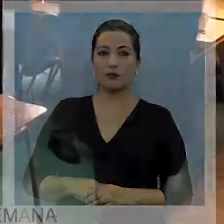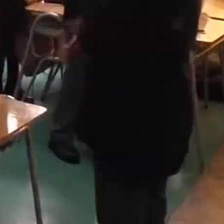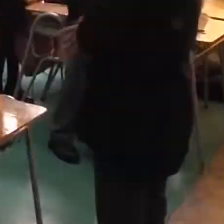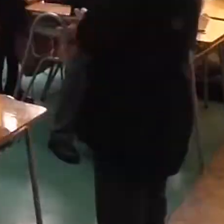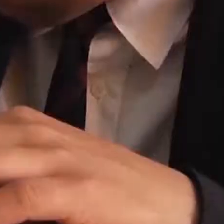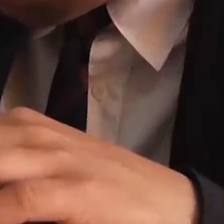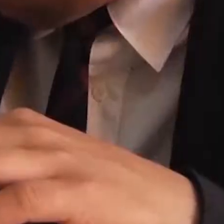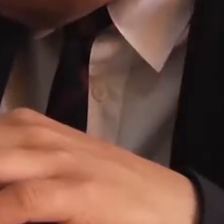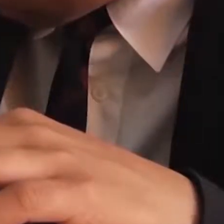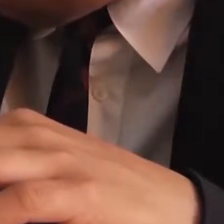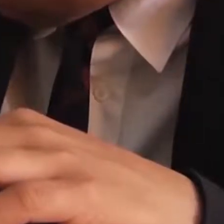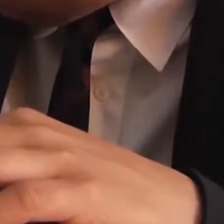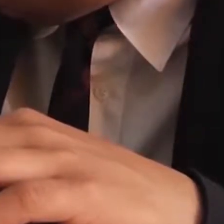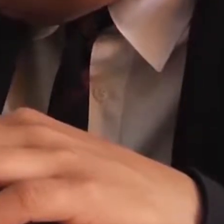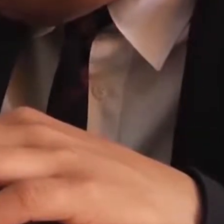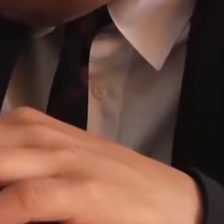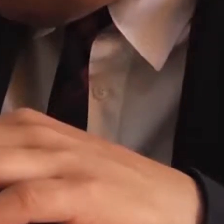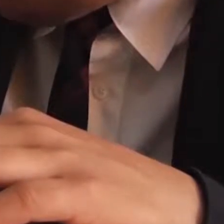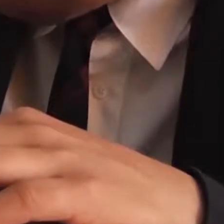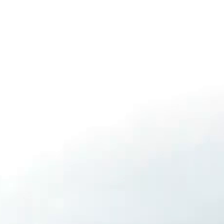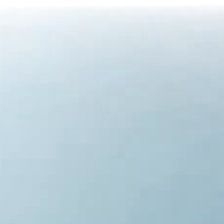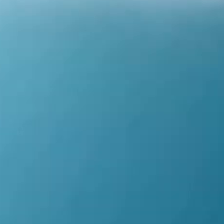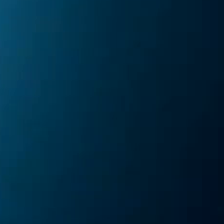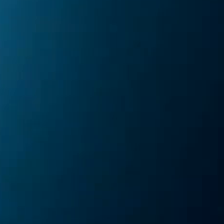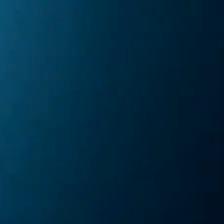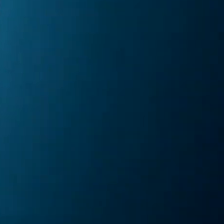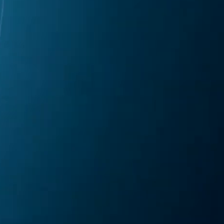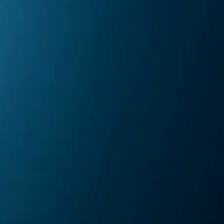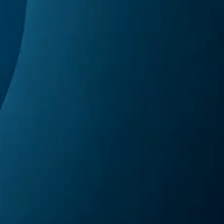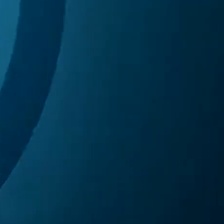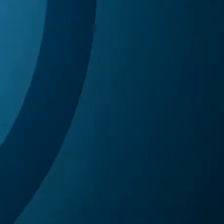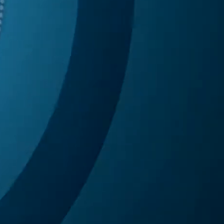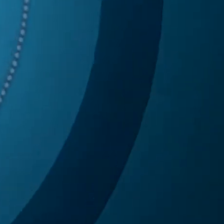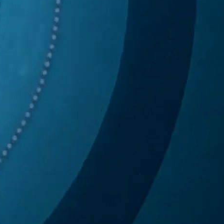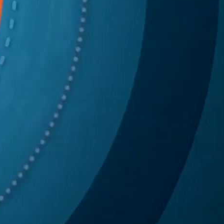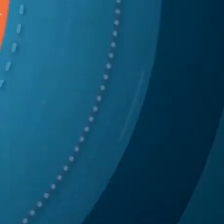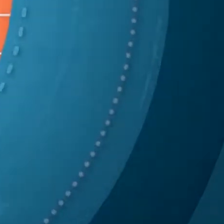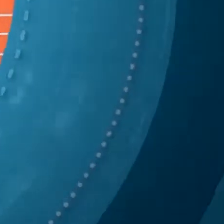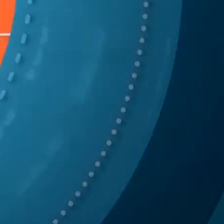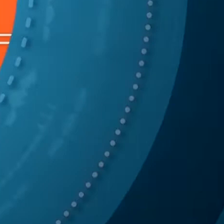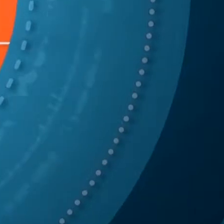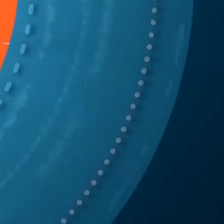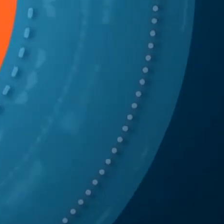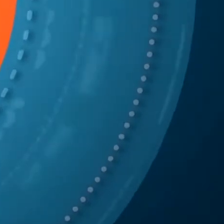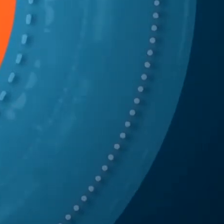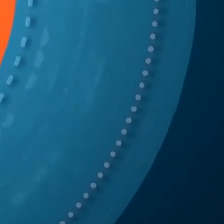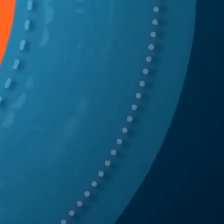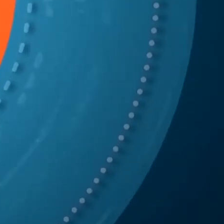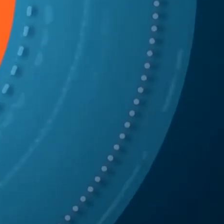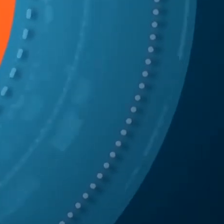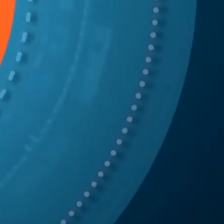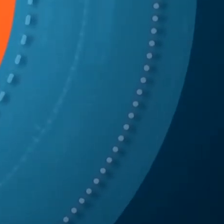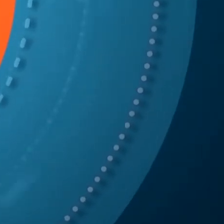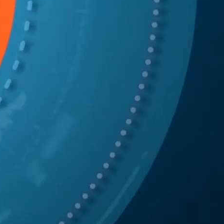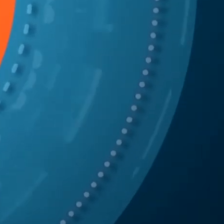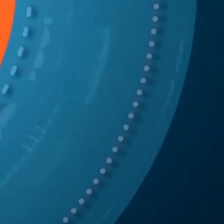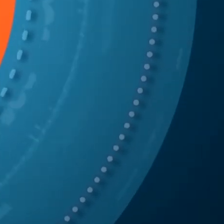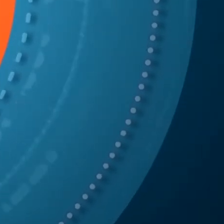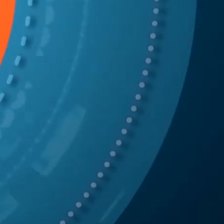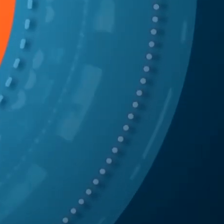¿Cómo están? ¿Y la familia? días. Buenos días. Buenos días. Gracias ver el video.